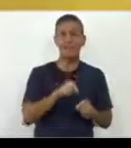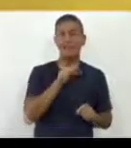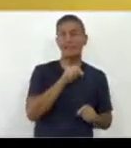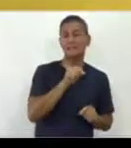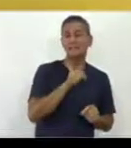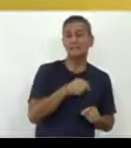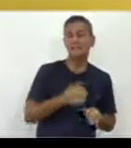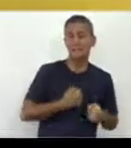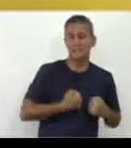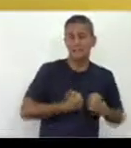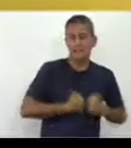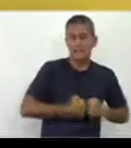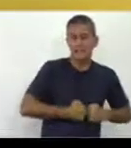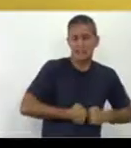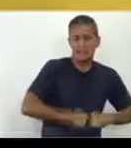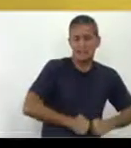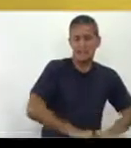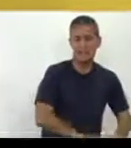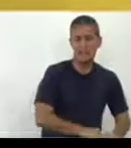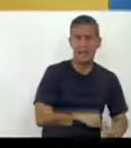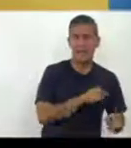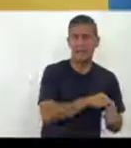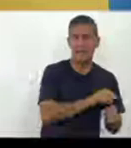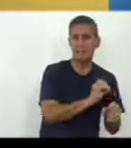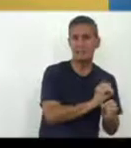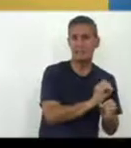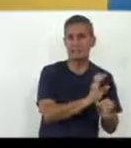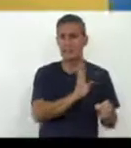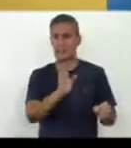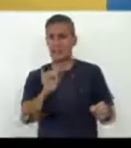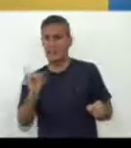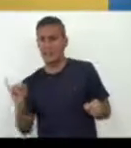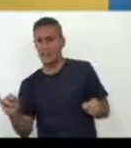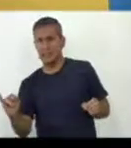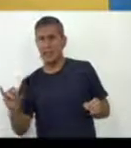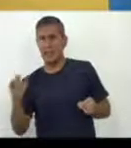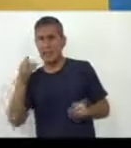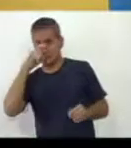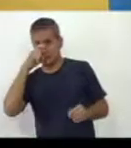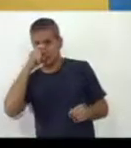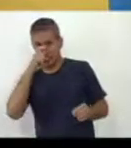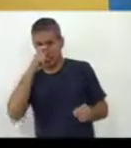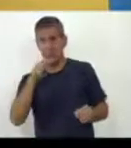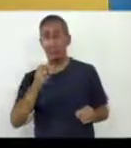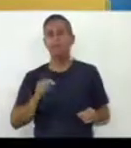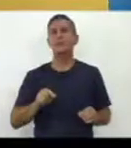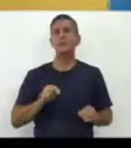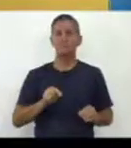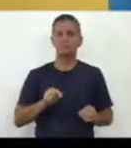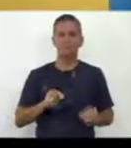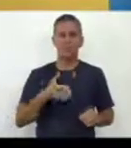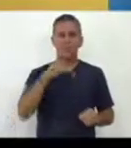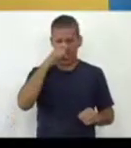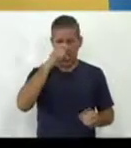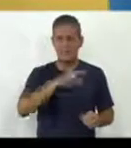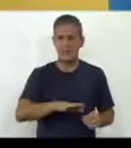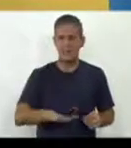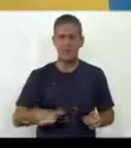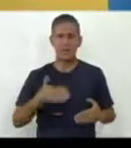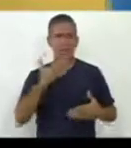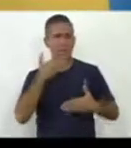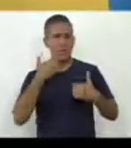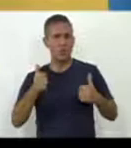momento del nacimiento hasta los seis años es que entonces el niño queda mejor preparado para su ingreso a la escuela.